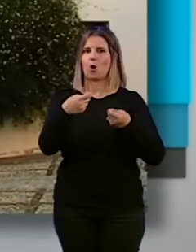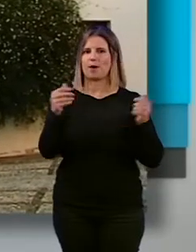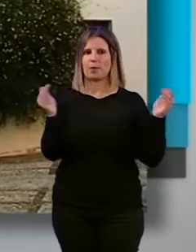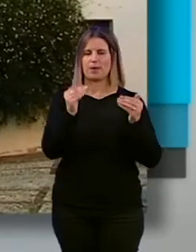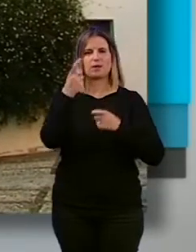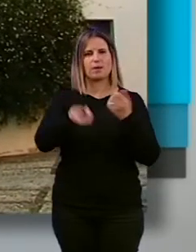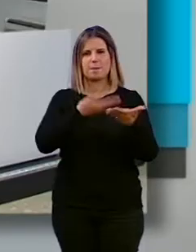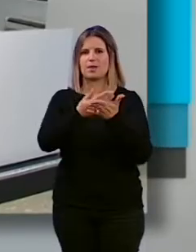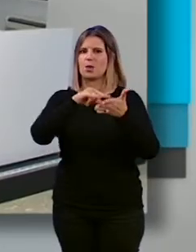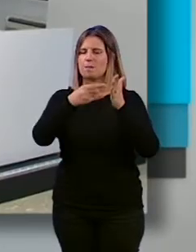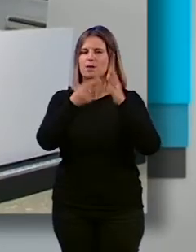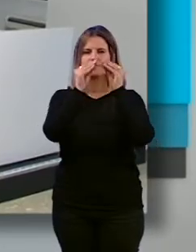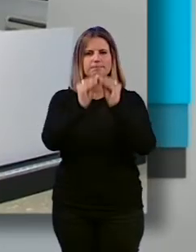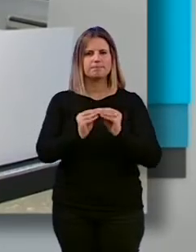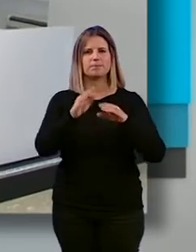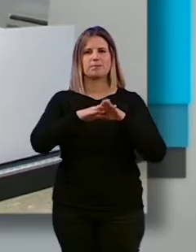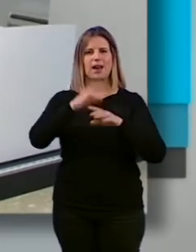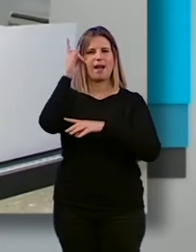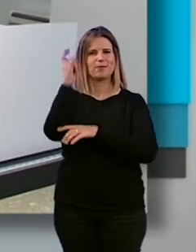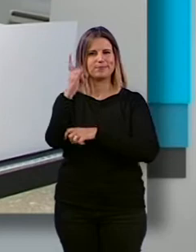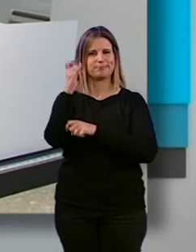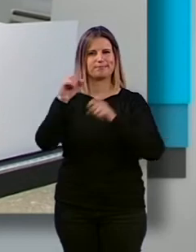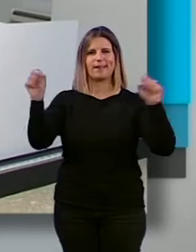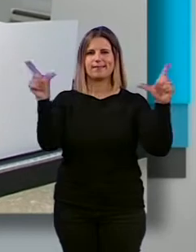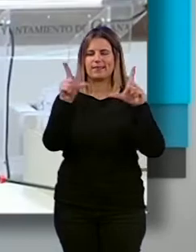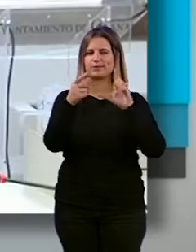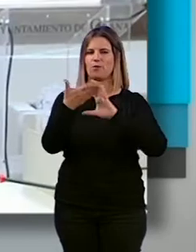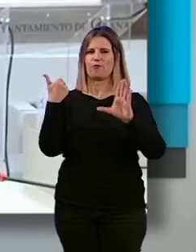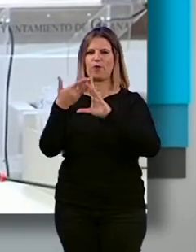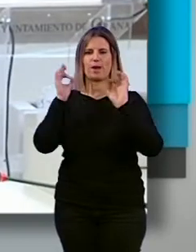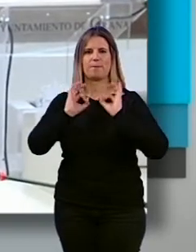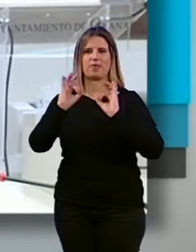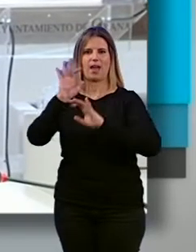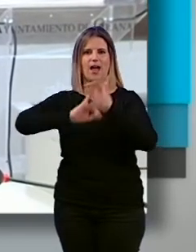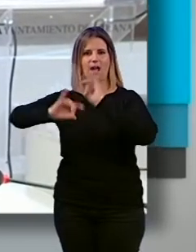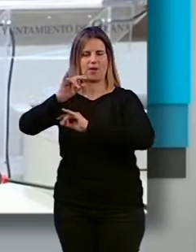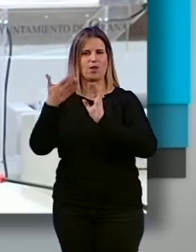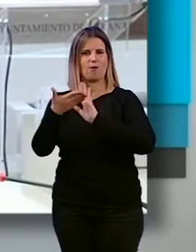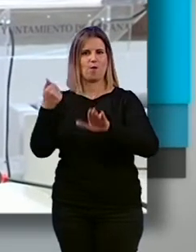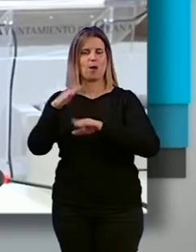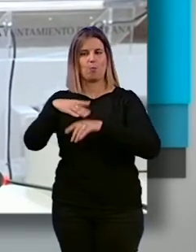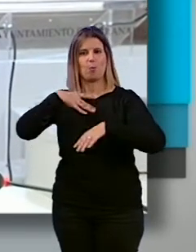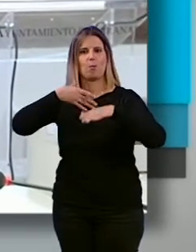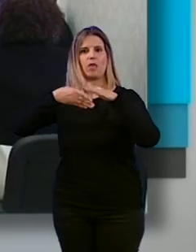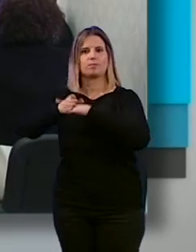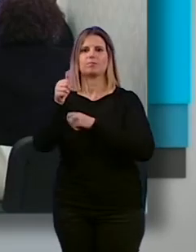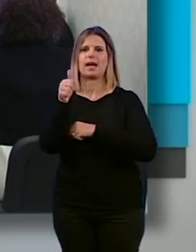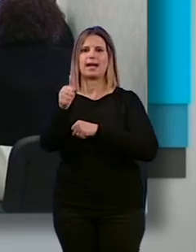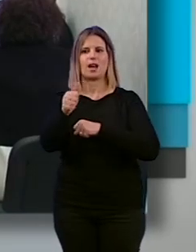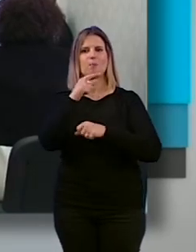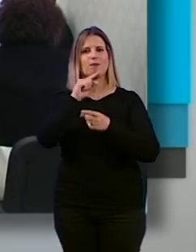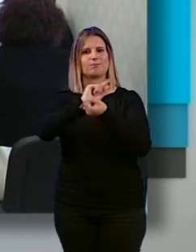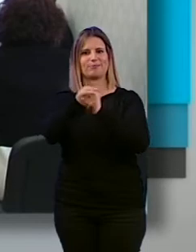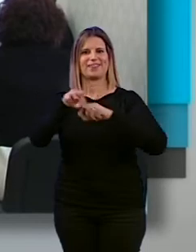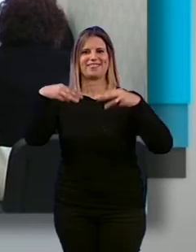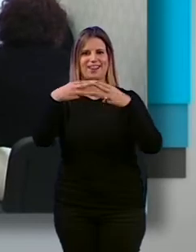la elaboración de un plan para la eliminación de antenas de televisión, especialmente en el Albaicín, donde se podría acceder a los canales a través de la fibra óptica,